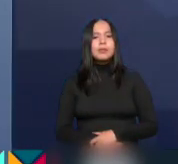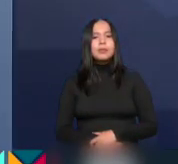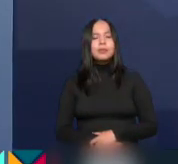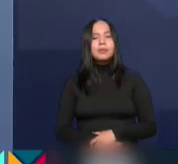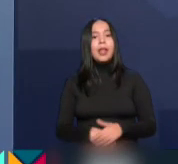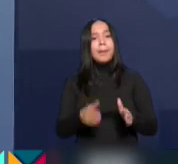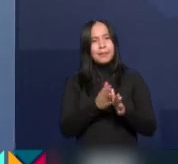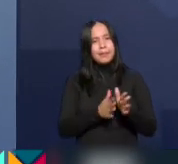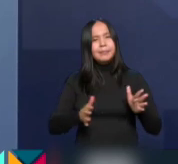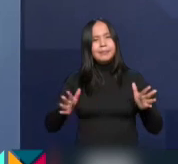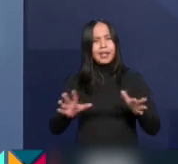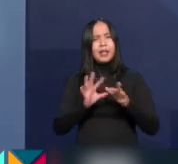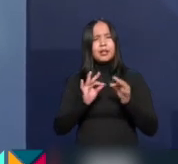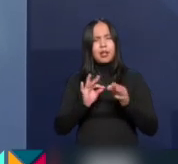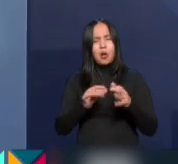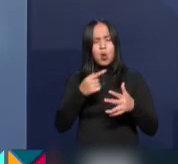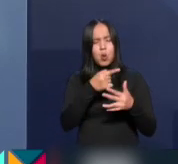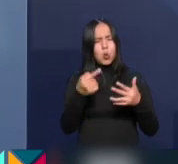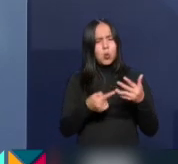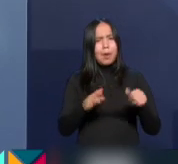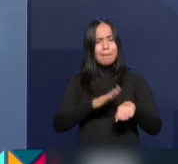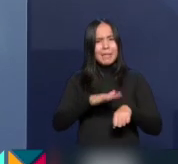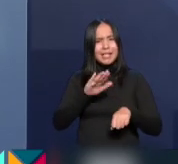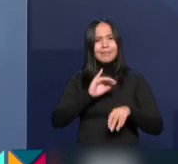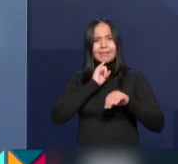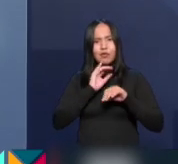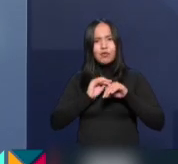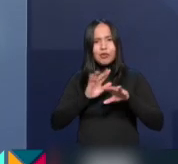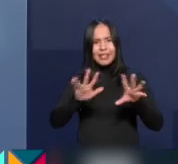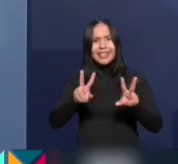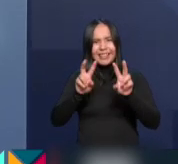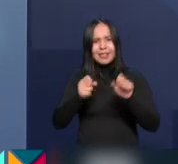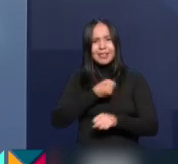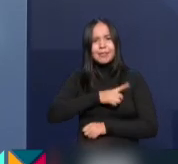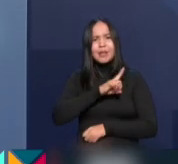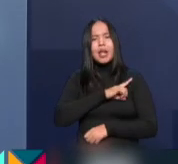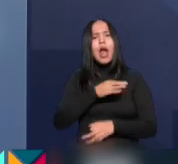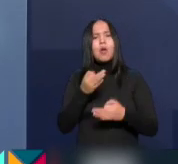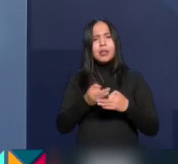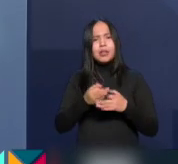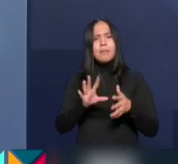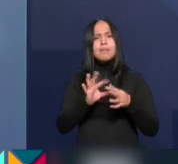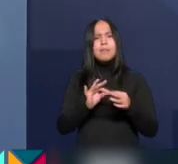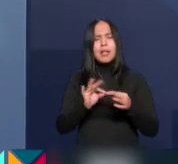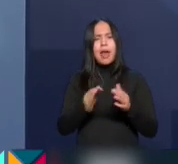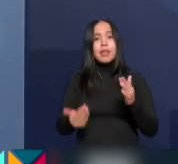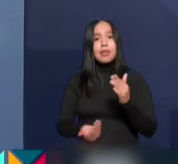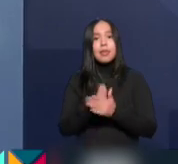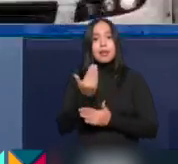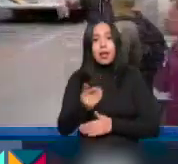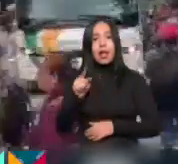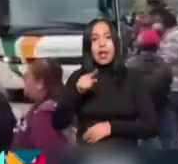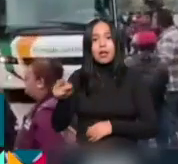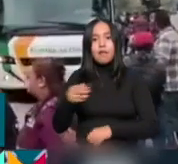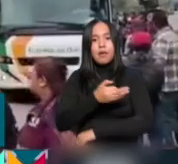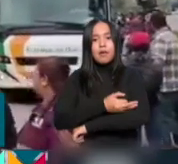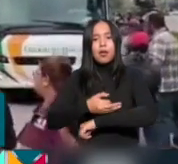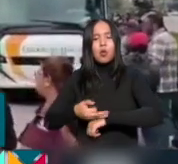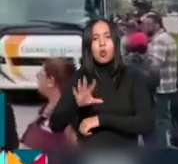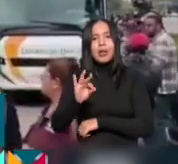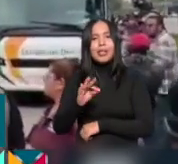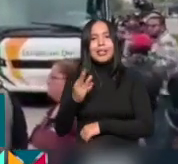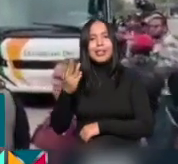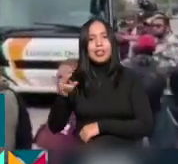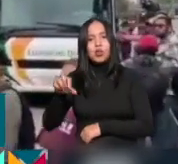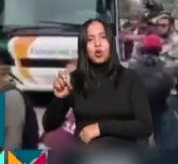Más adelante le daré todos los detalles sobre este último informe en materia de salud. Por lo pronto le cuento que desde muy temprano los familiares de los 43